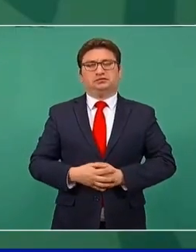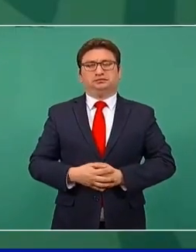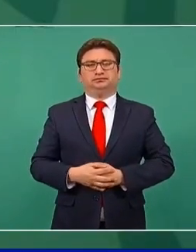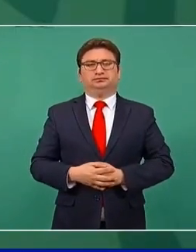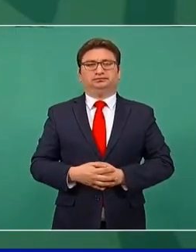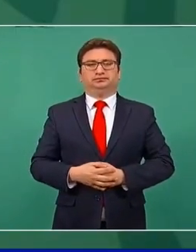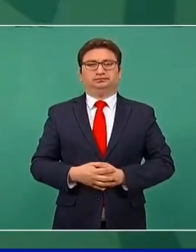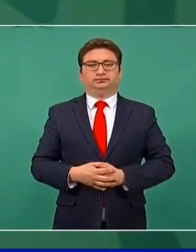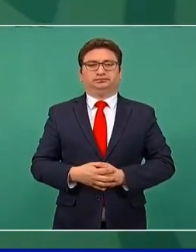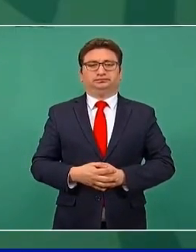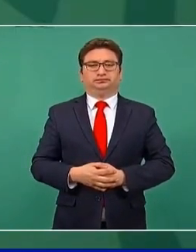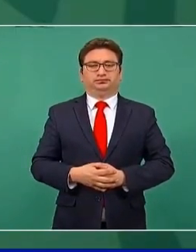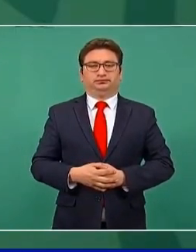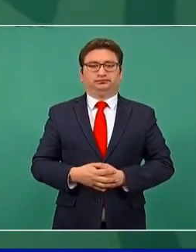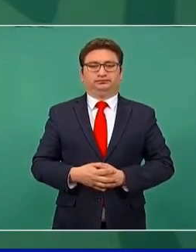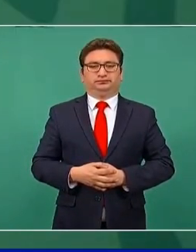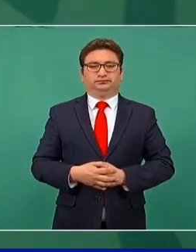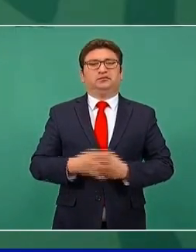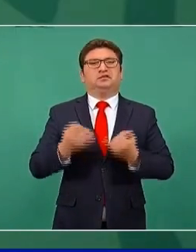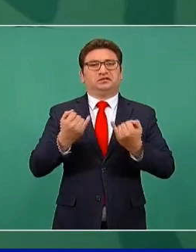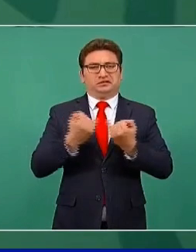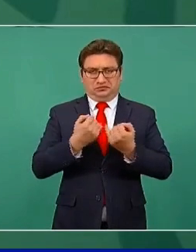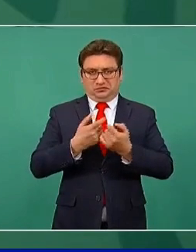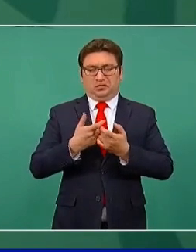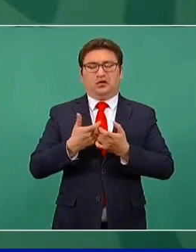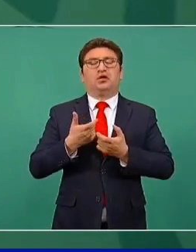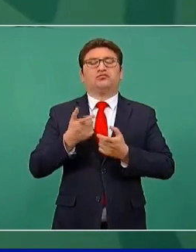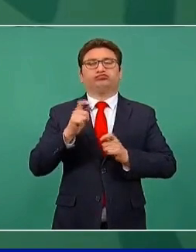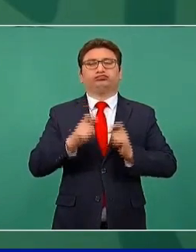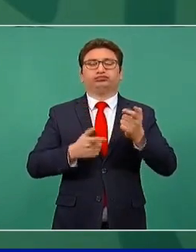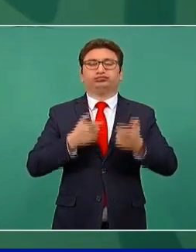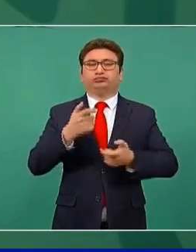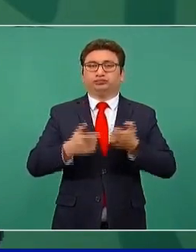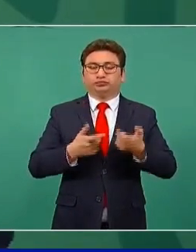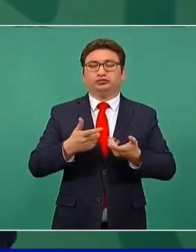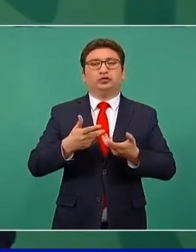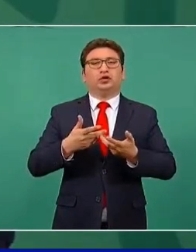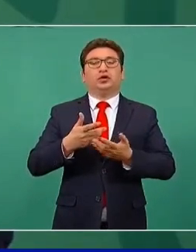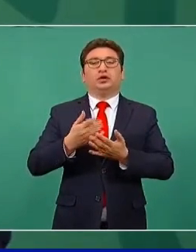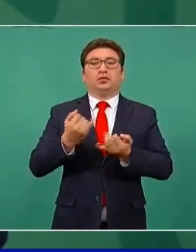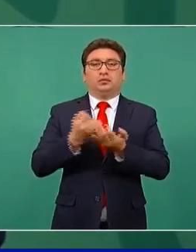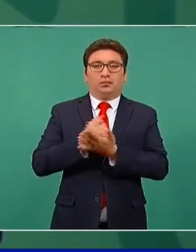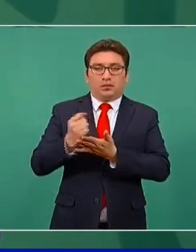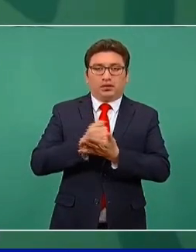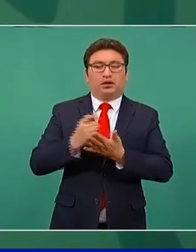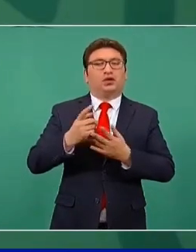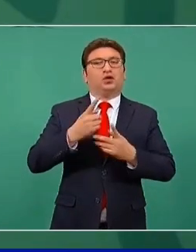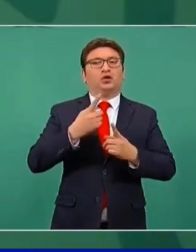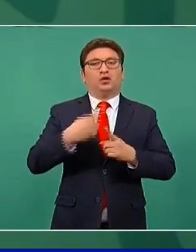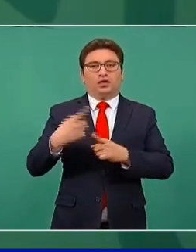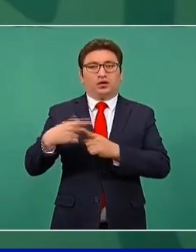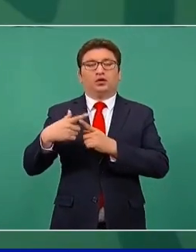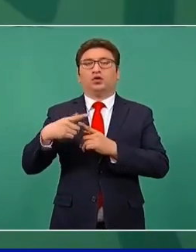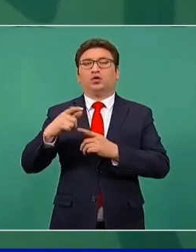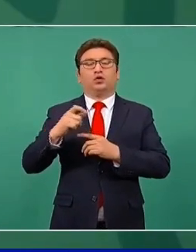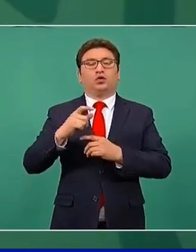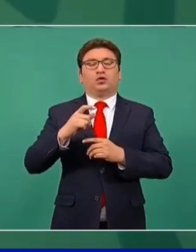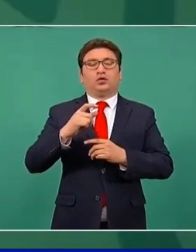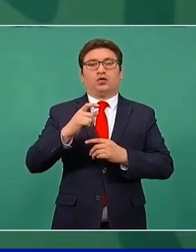inversiones y créditos para sustitución de